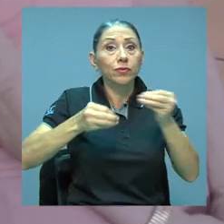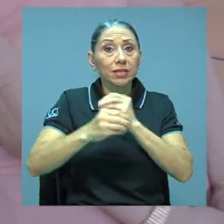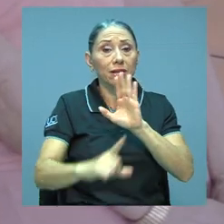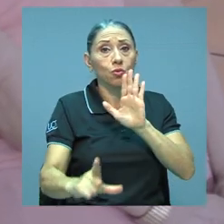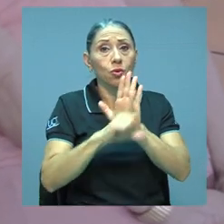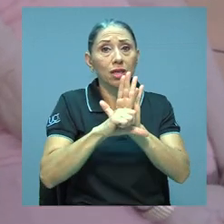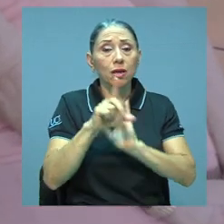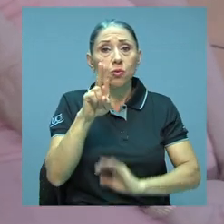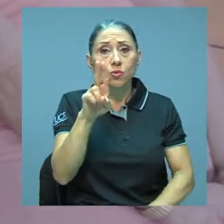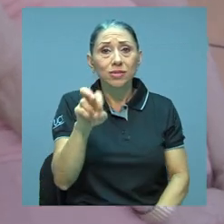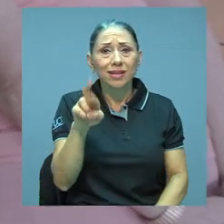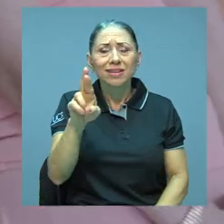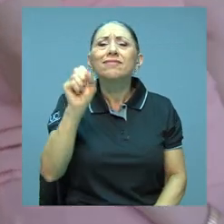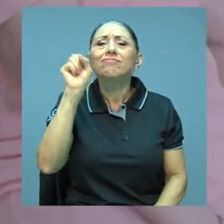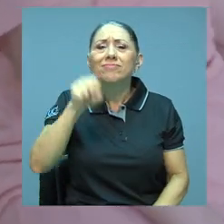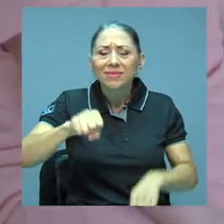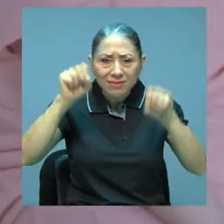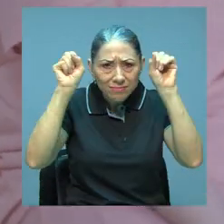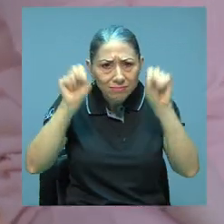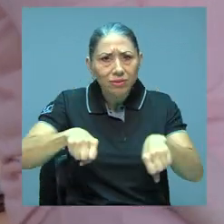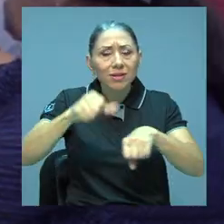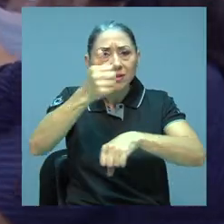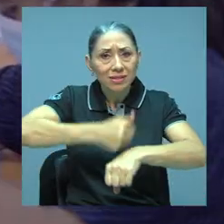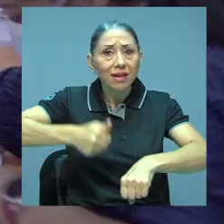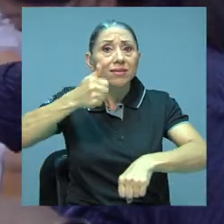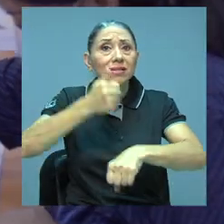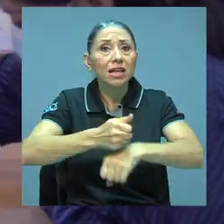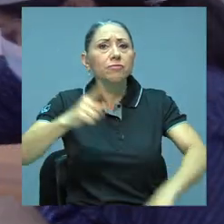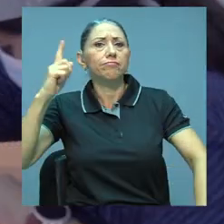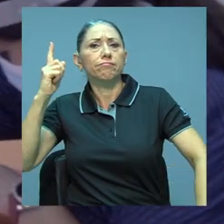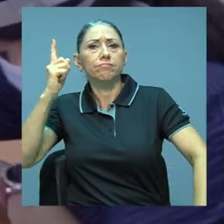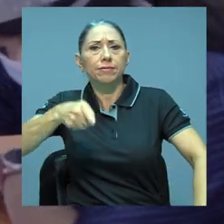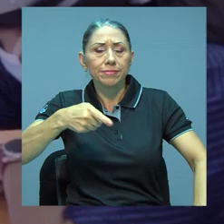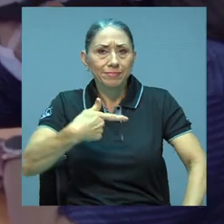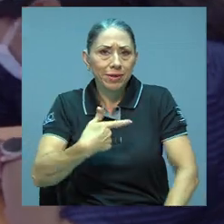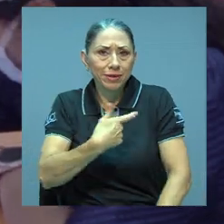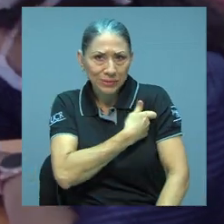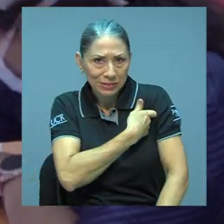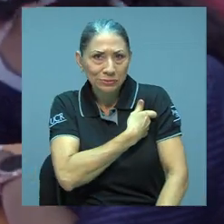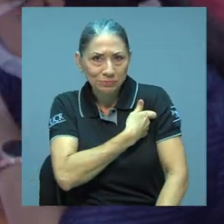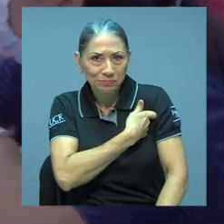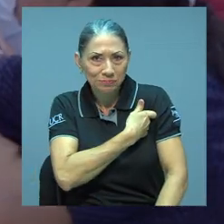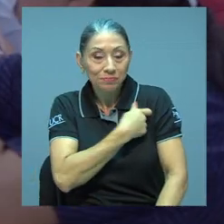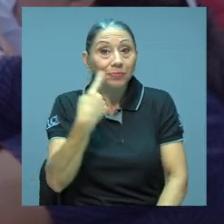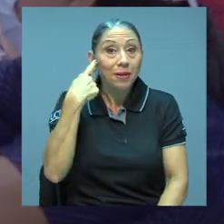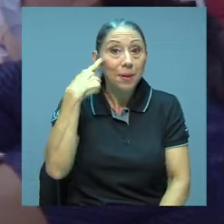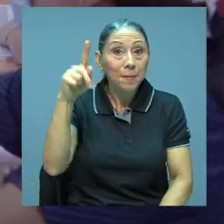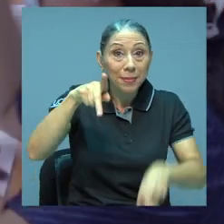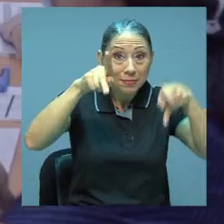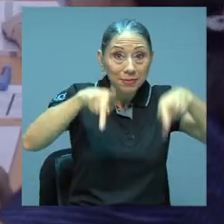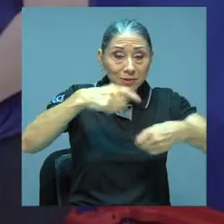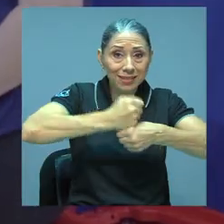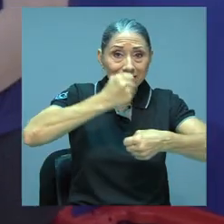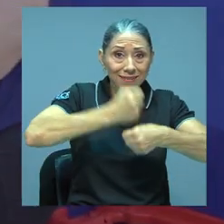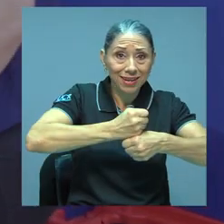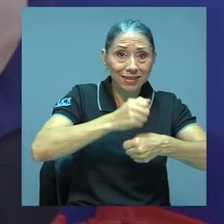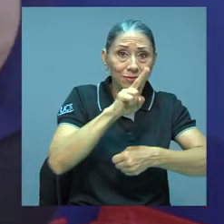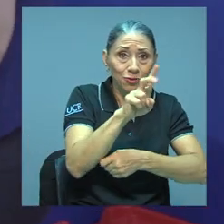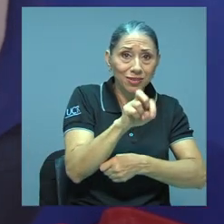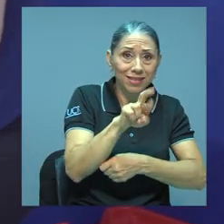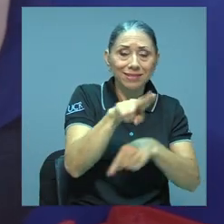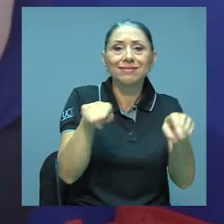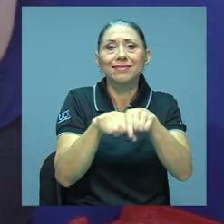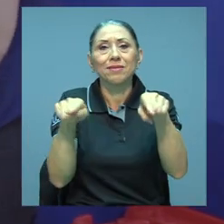Jurídica de la UCR, sí es posible establecer la obligatoriedad de la vacunación, tanto para el personal de la